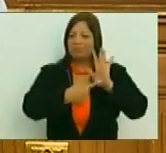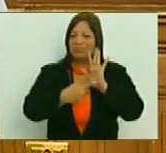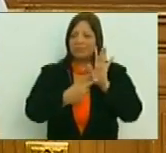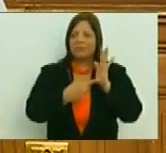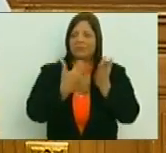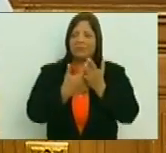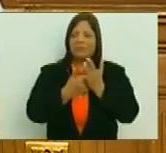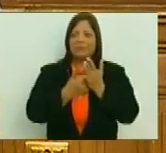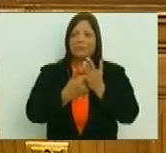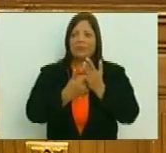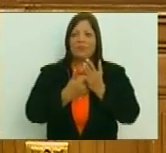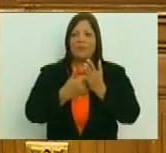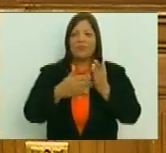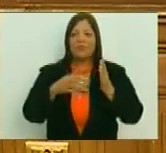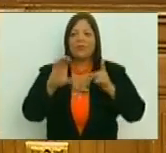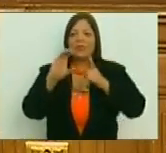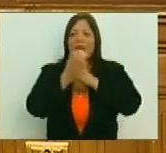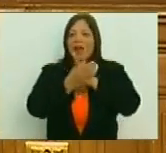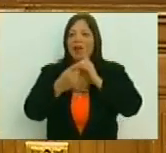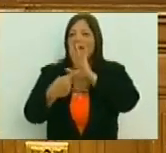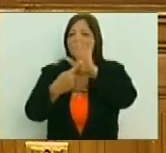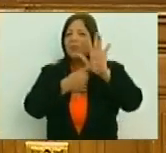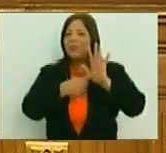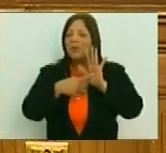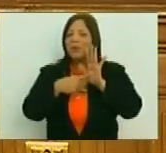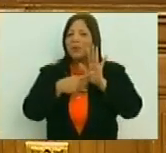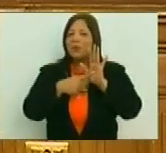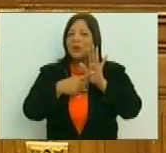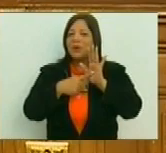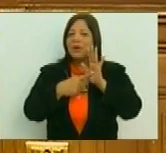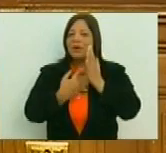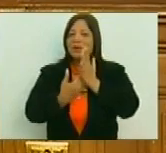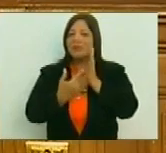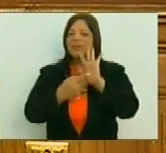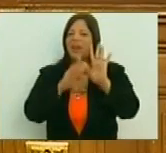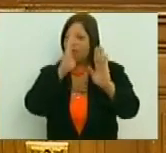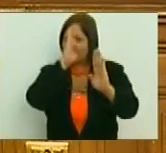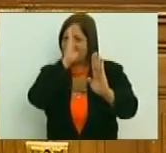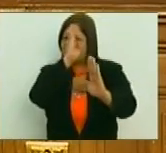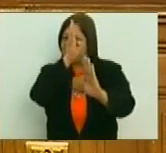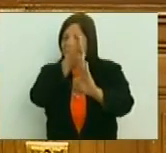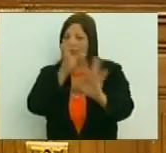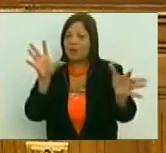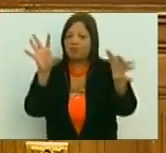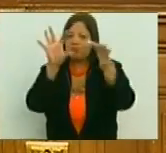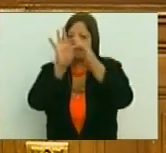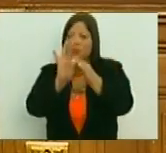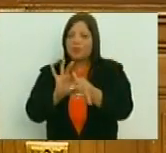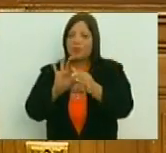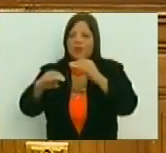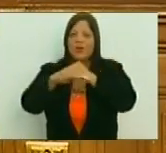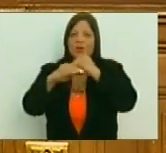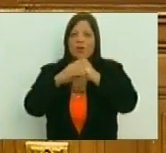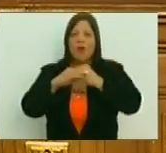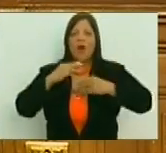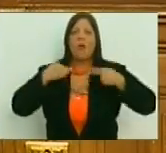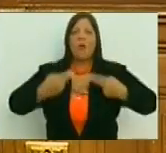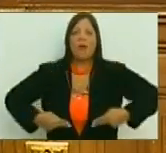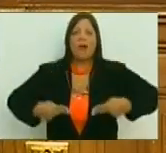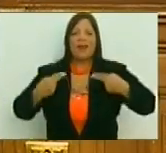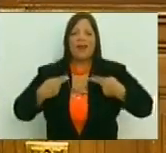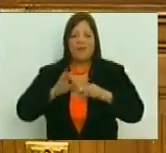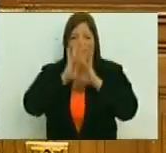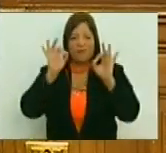la expresión cultural está directamente vinculada a la condición humana.